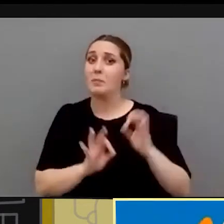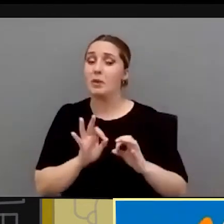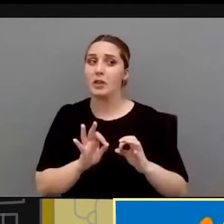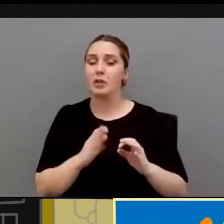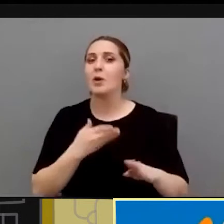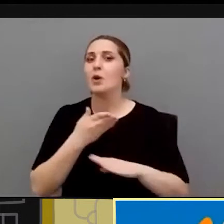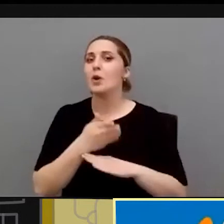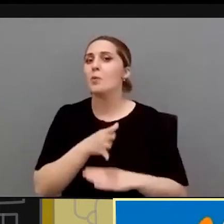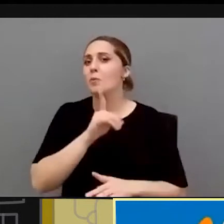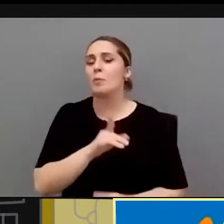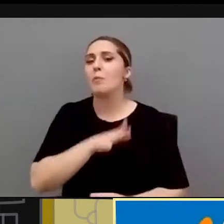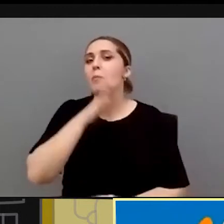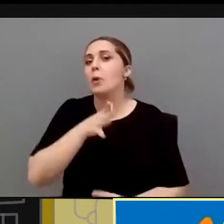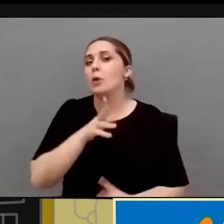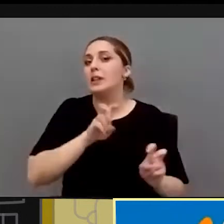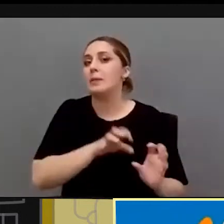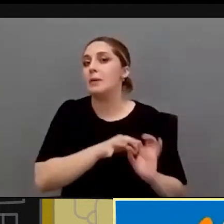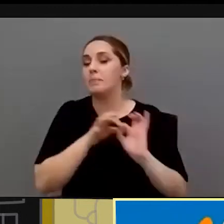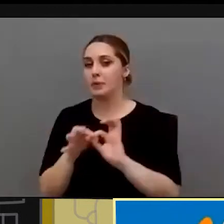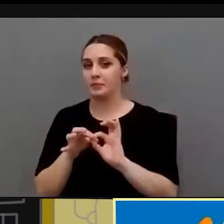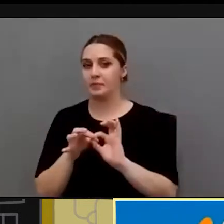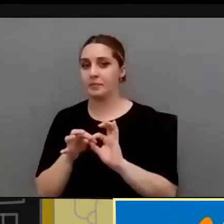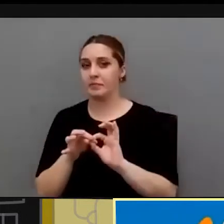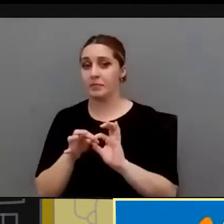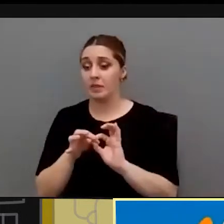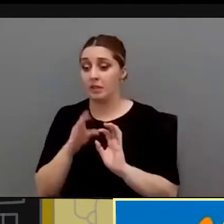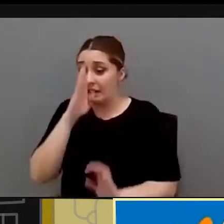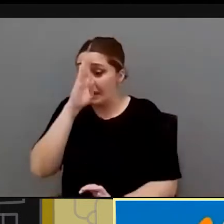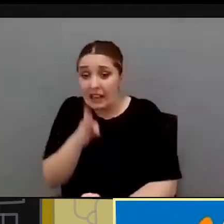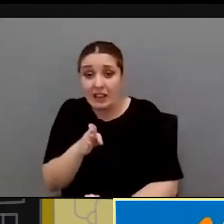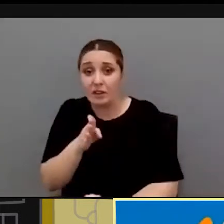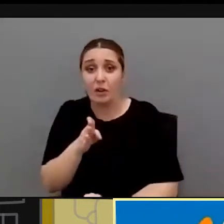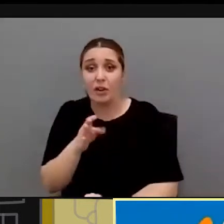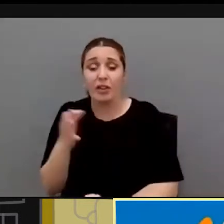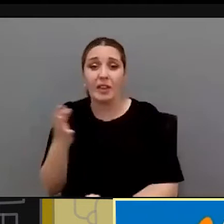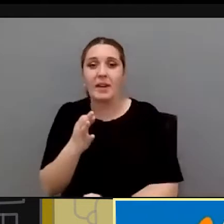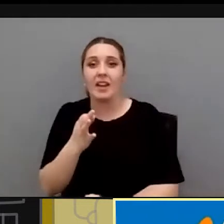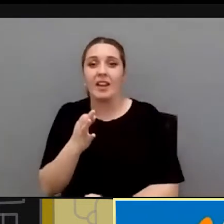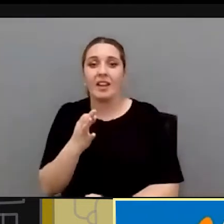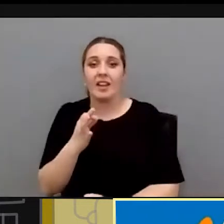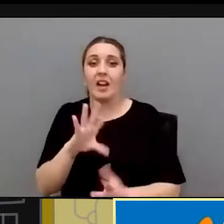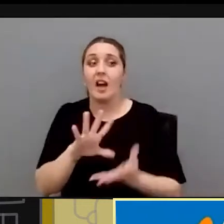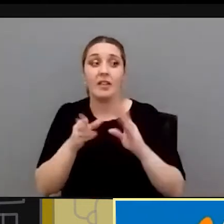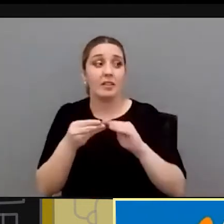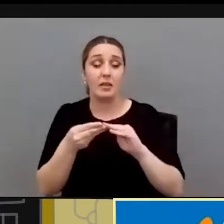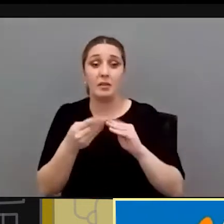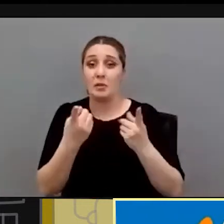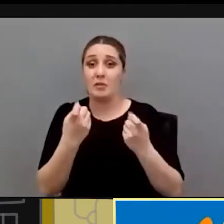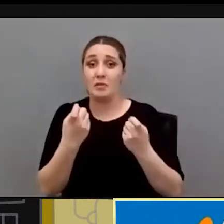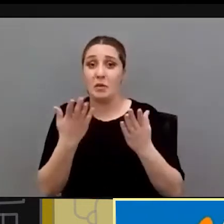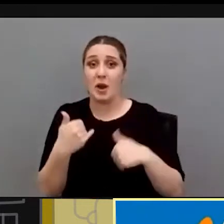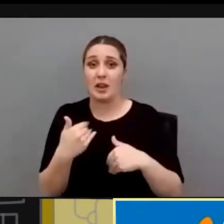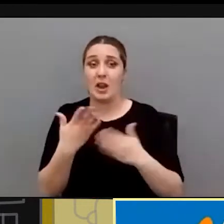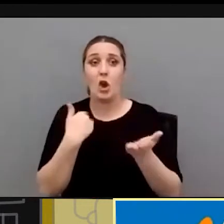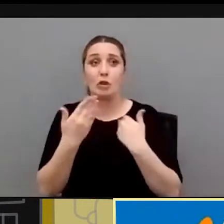cuestión que tiene que ver directamente con la falta de adaptación de las consultas